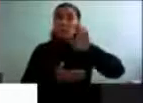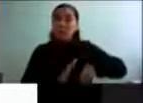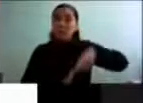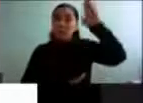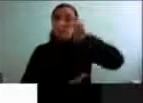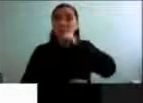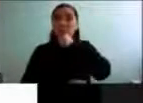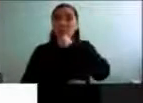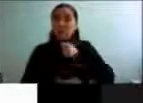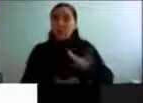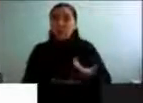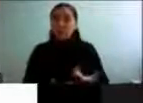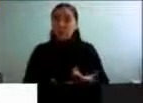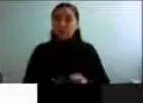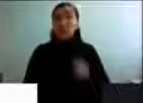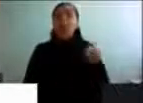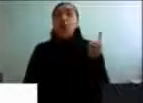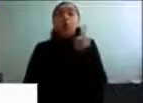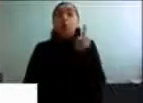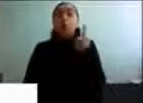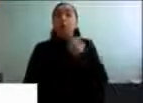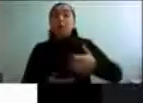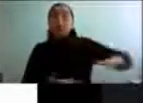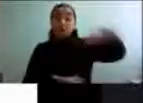Y solo para poner en contexto,